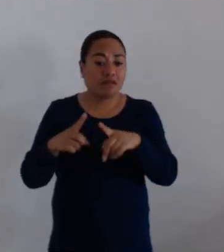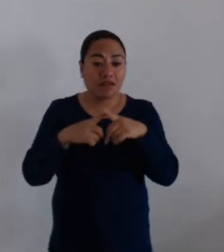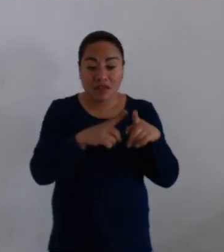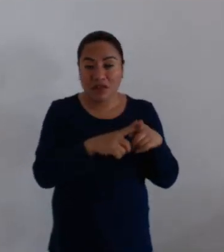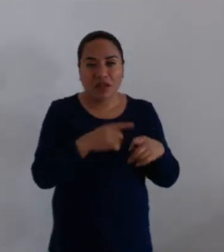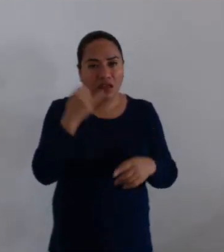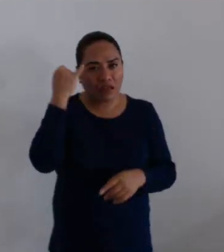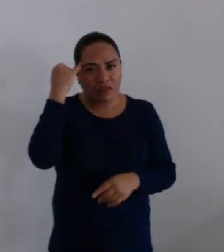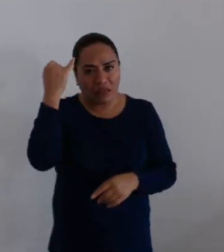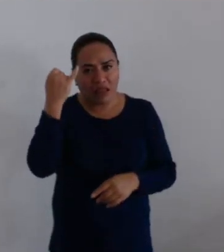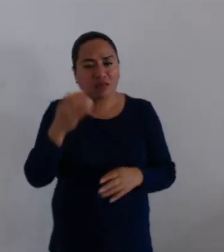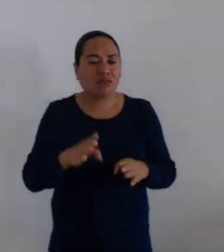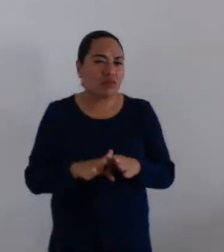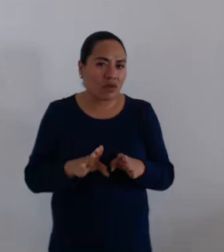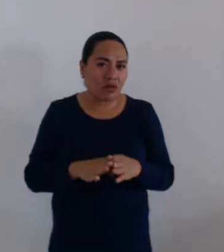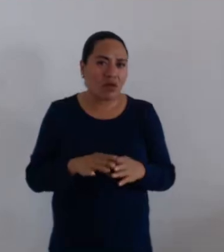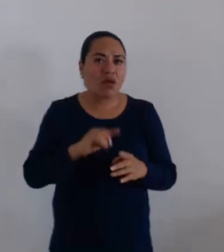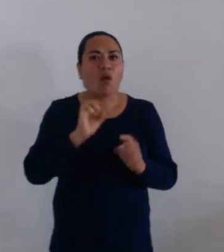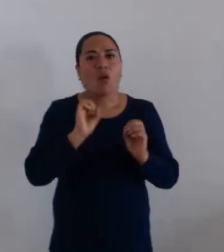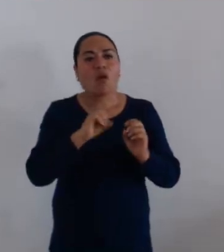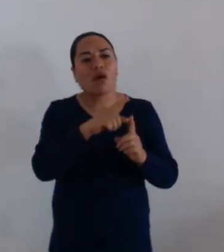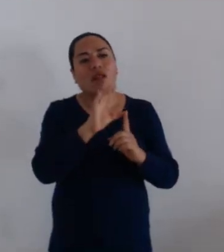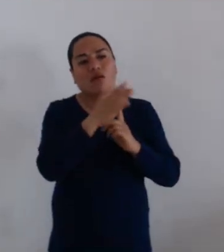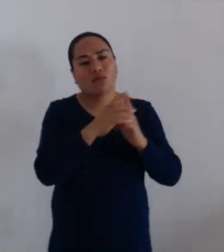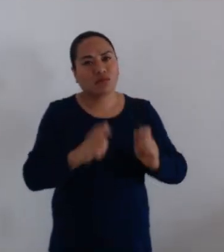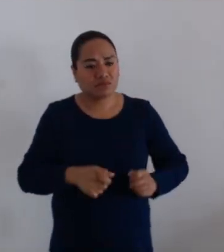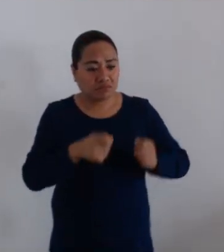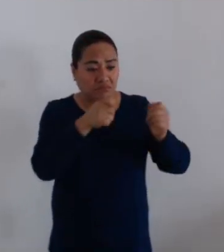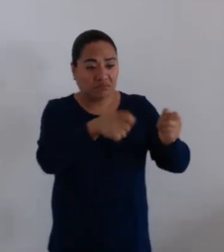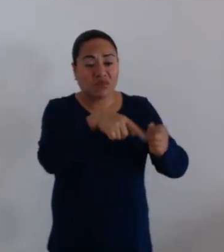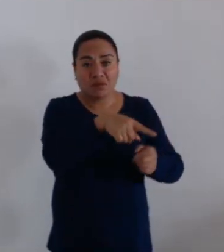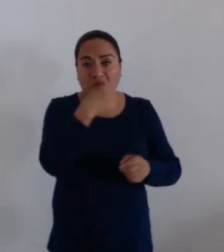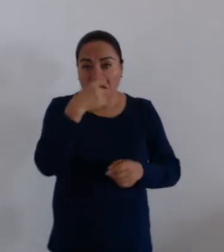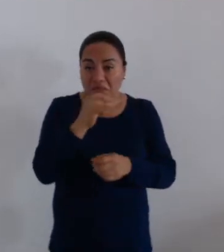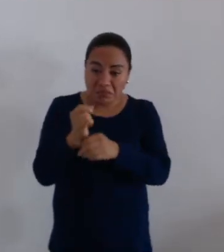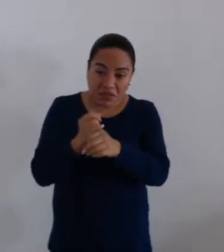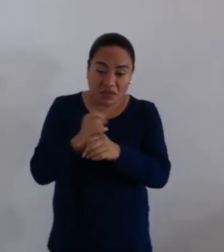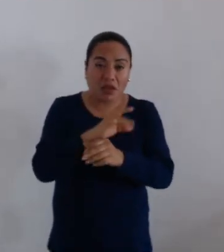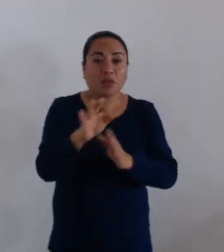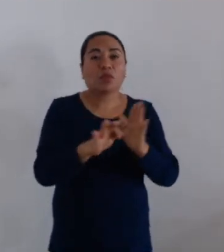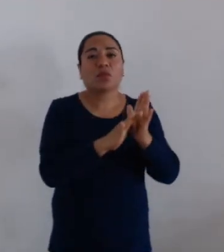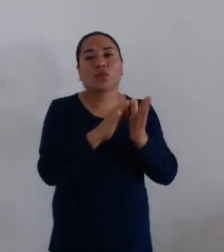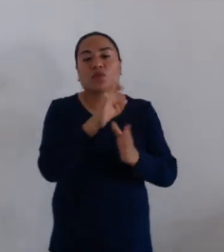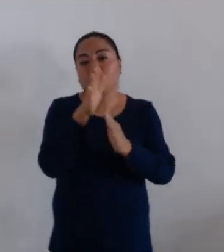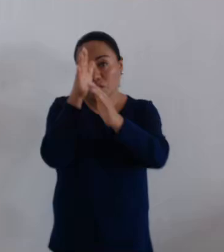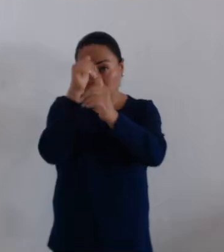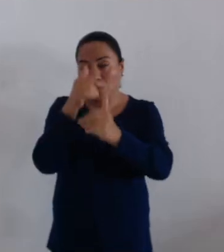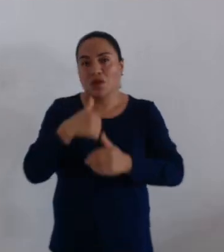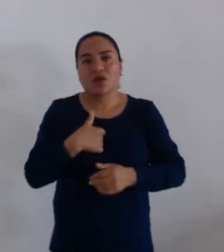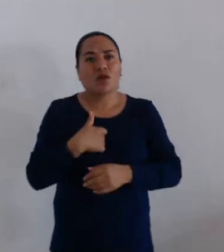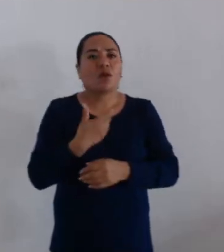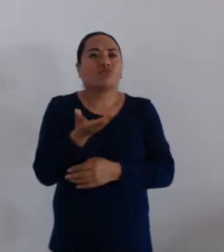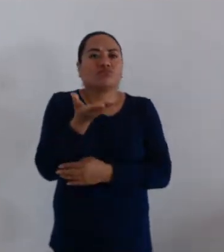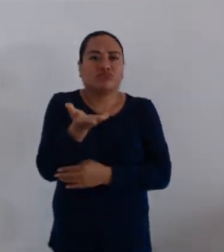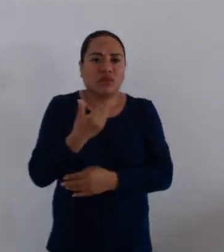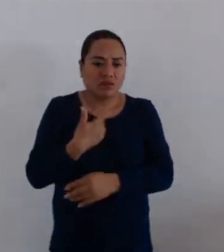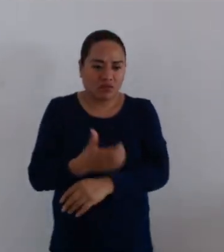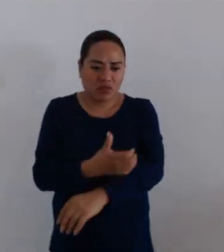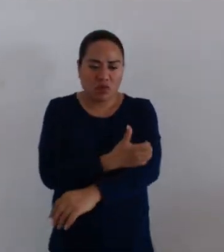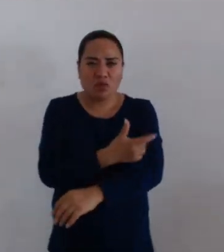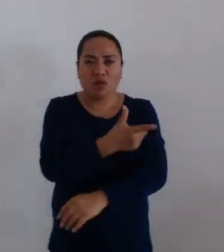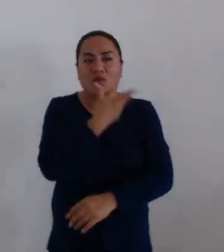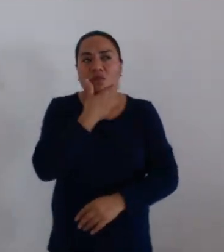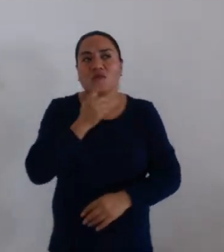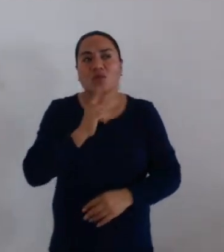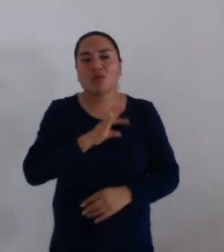en las cuales se turne este punto de acuerdo, yo pediría a todas mis compañeras y mis compañeros regidores